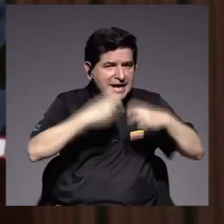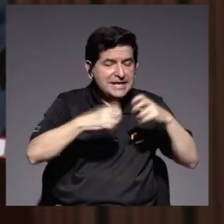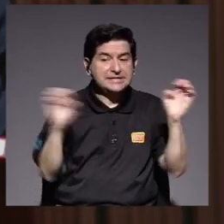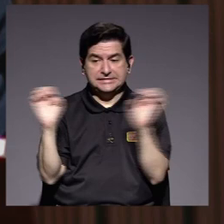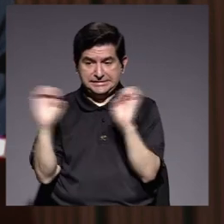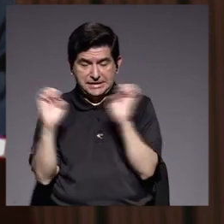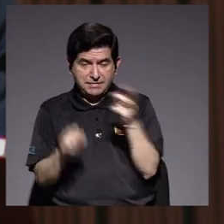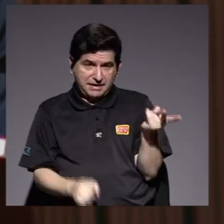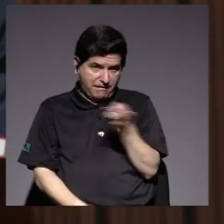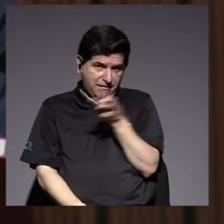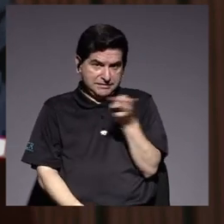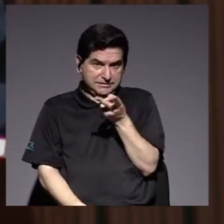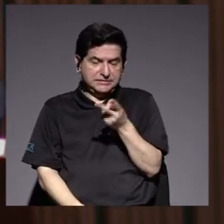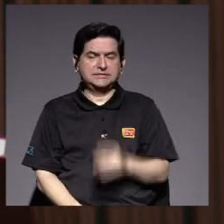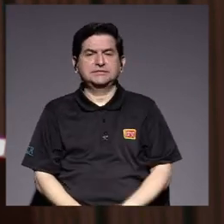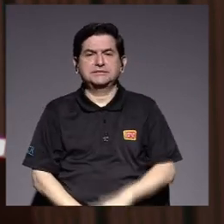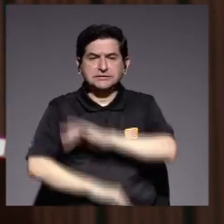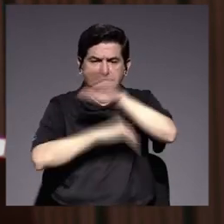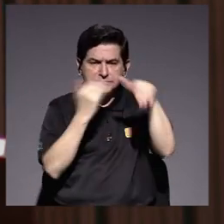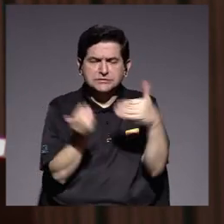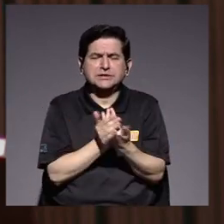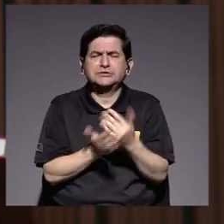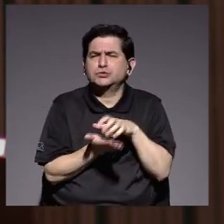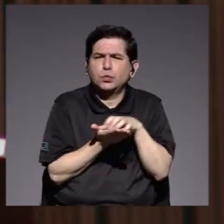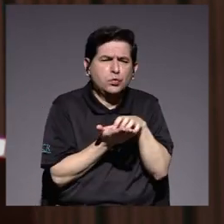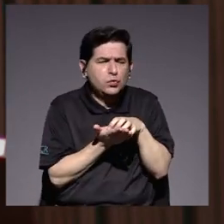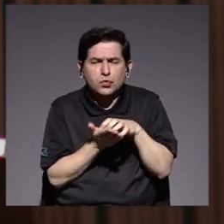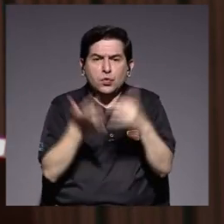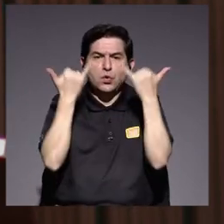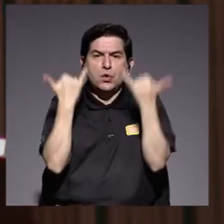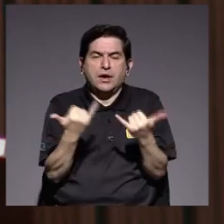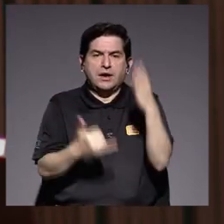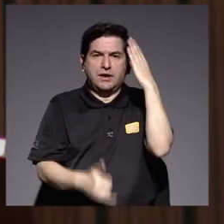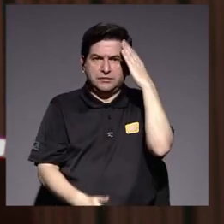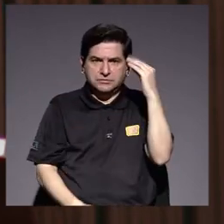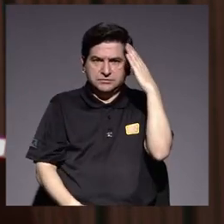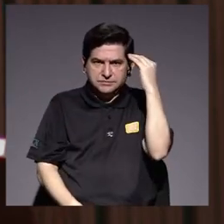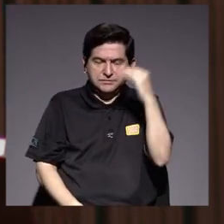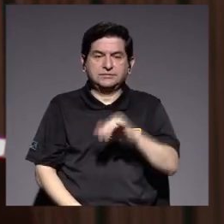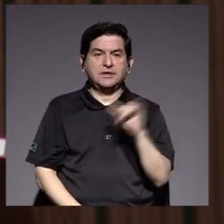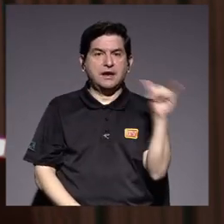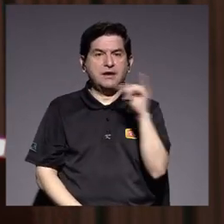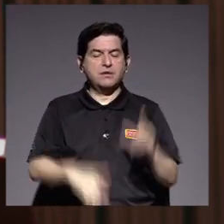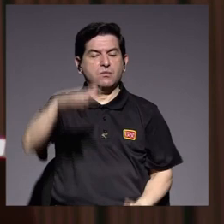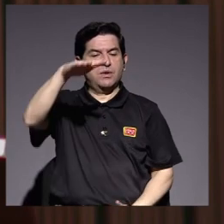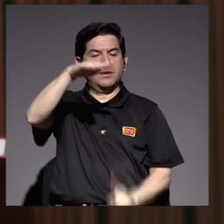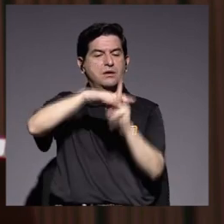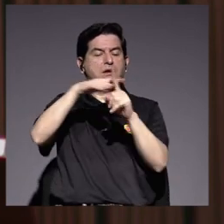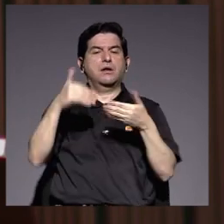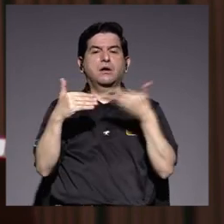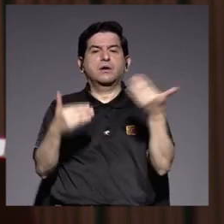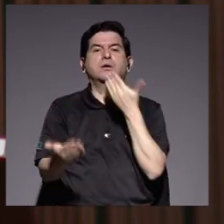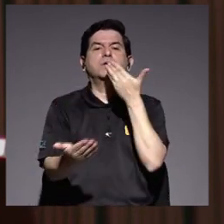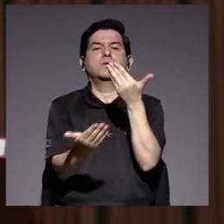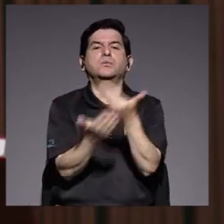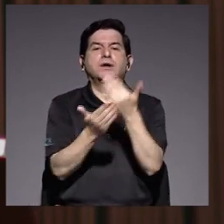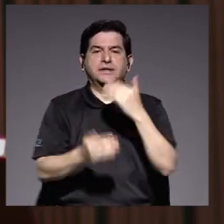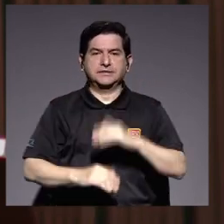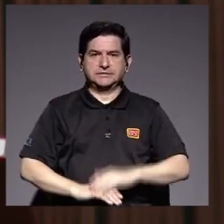emergencias, en medio de toda la incertidumbre que estamos viviendo, también han surgido cosas buenas.